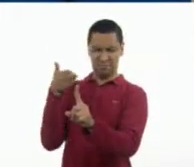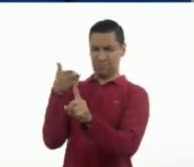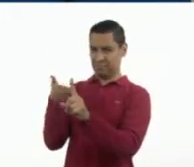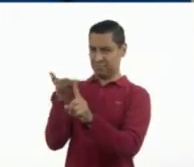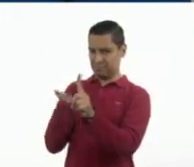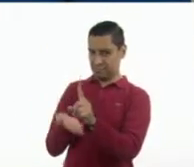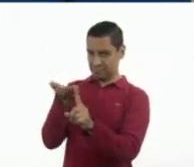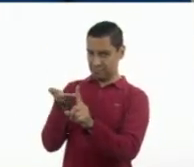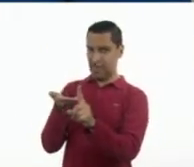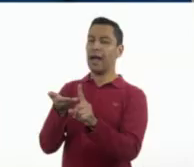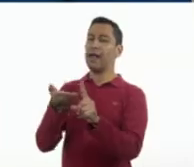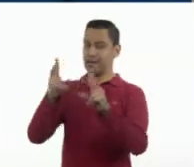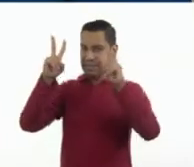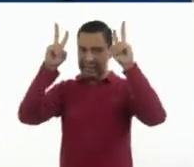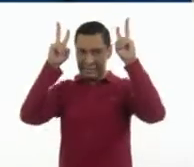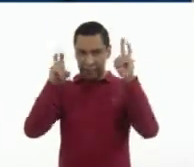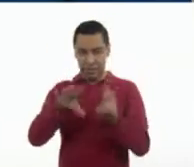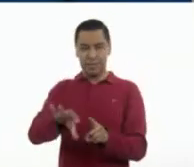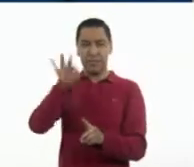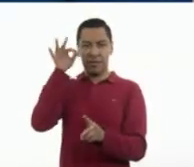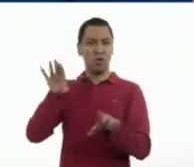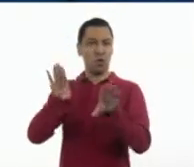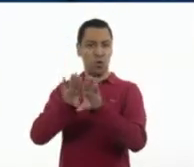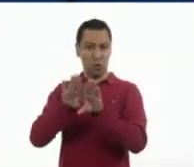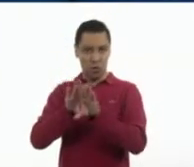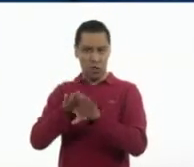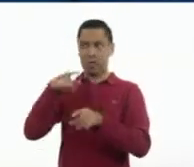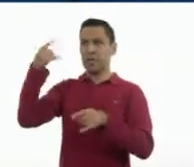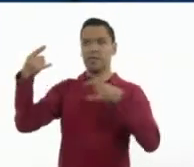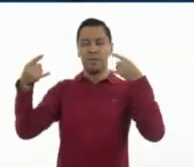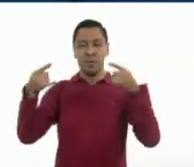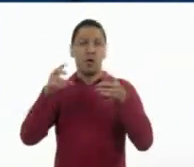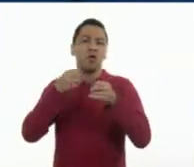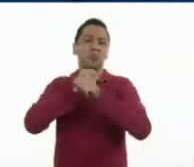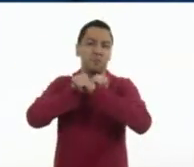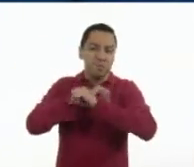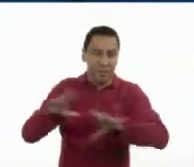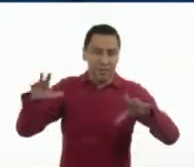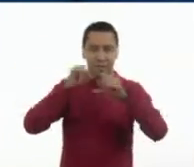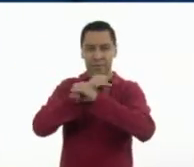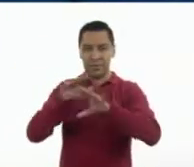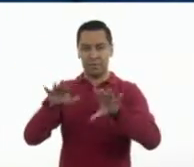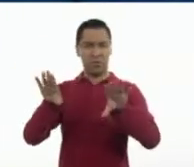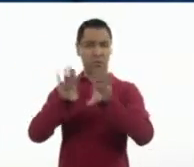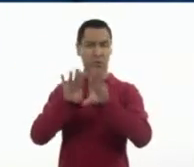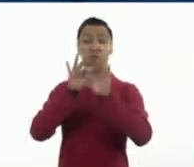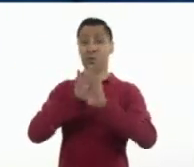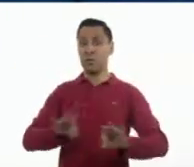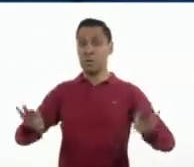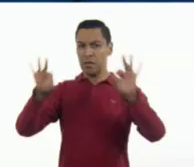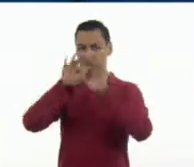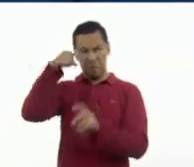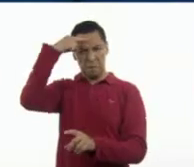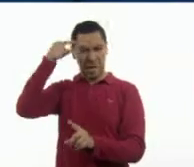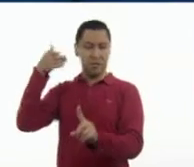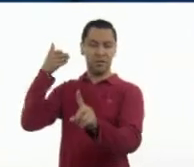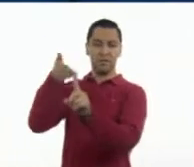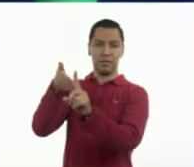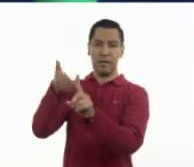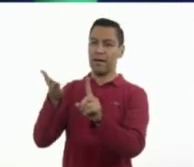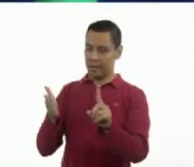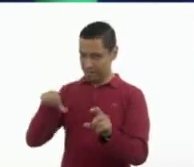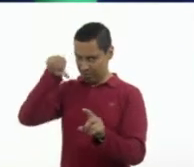identificar el tema de los diferentes tipos de anuncios y, lo más importante, el propósito que conlleva ellos.